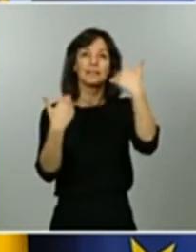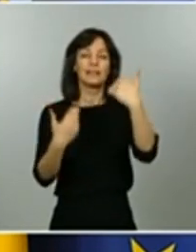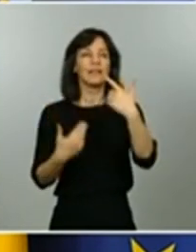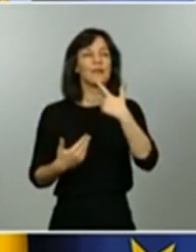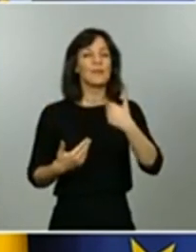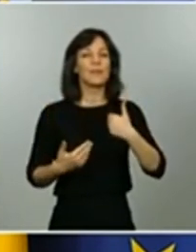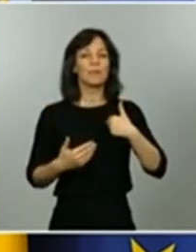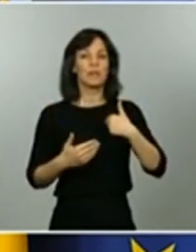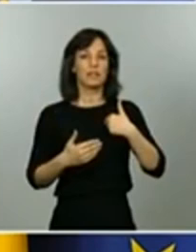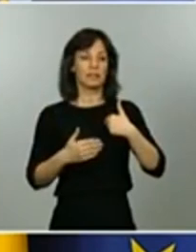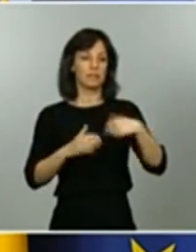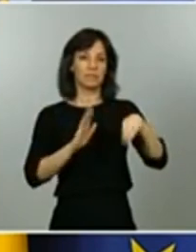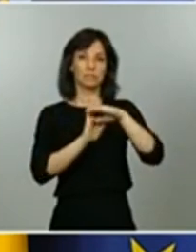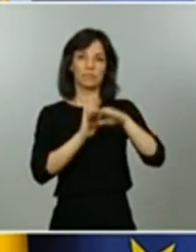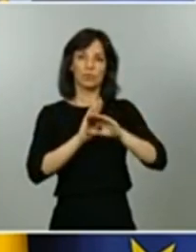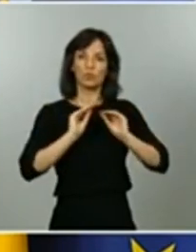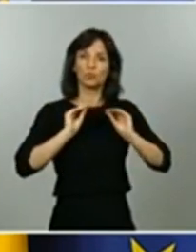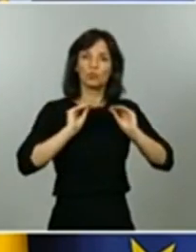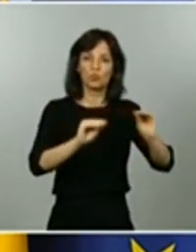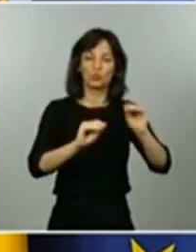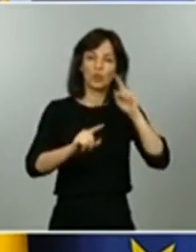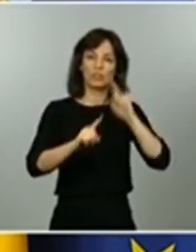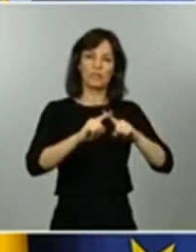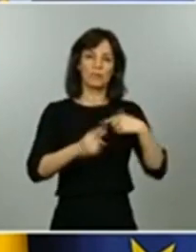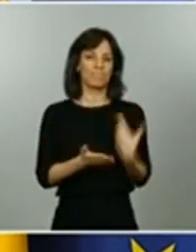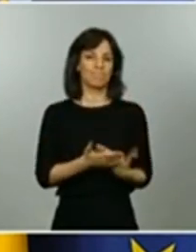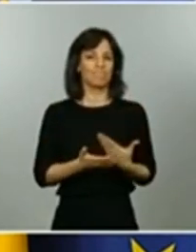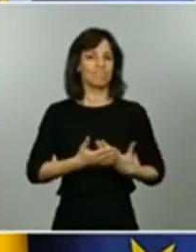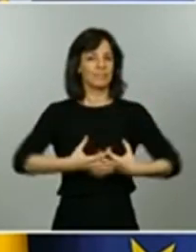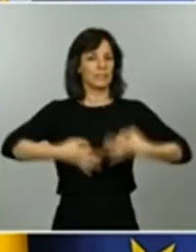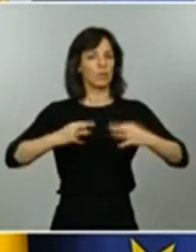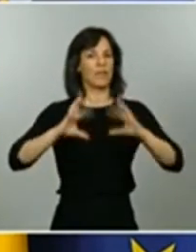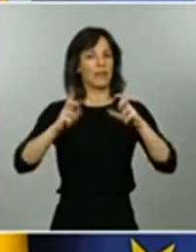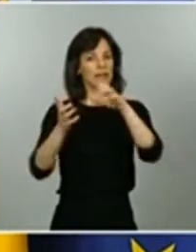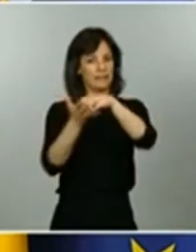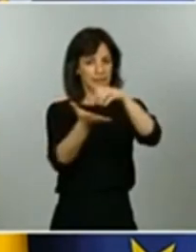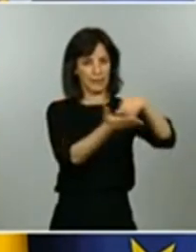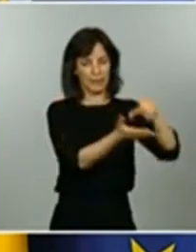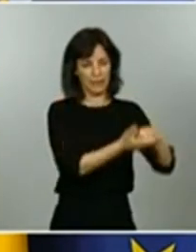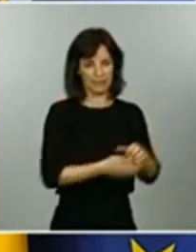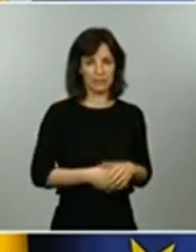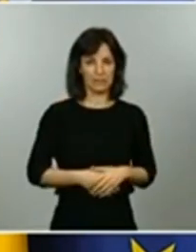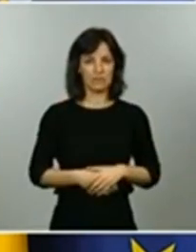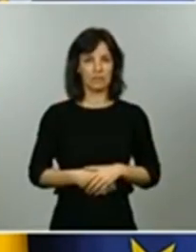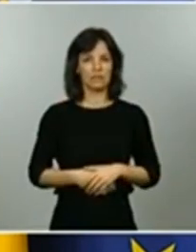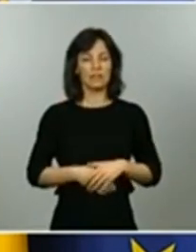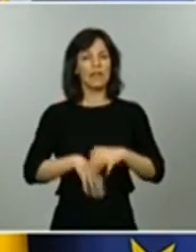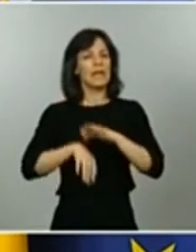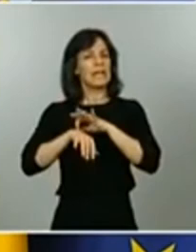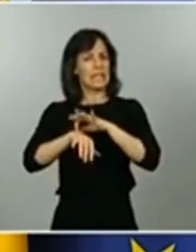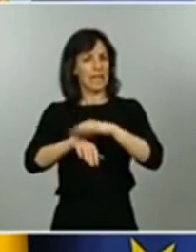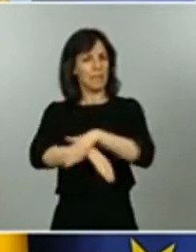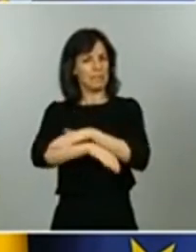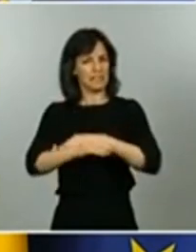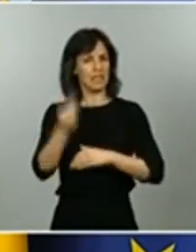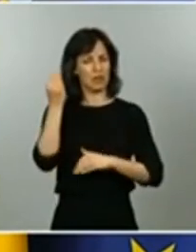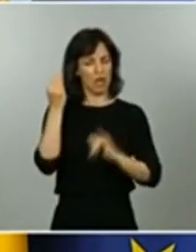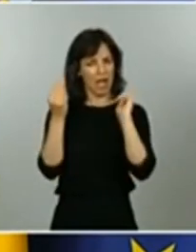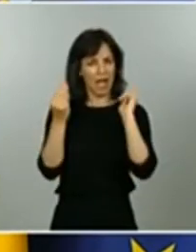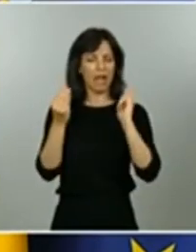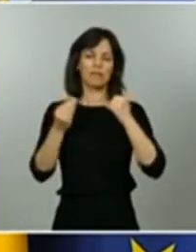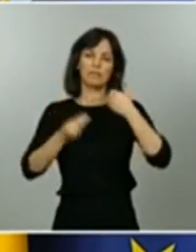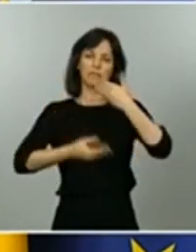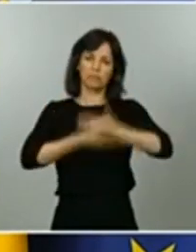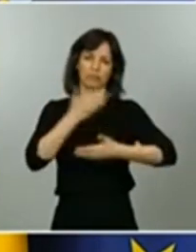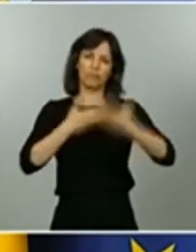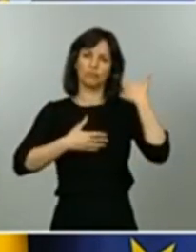establecido para garantizar la seguridad en estas residencias hay unas guías del ministerio unos procedimientos que se establecieron en su momento